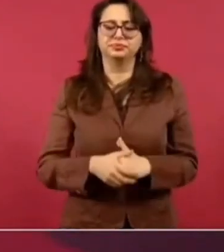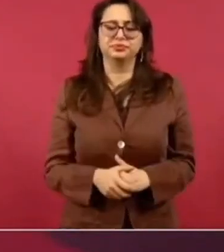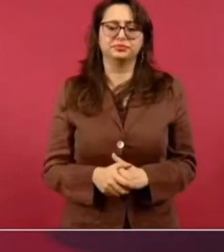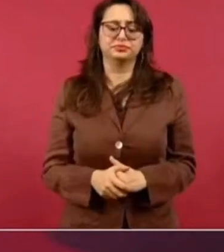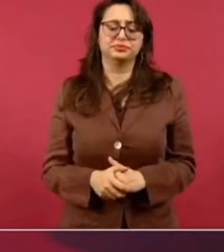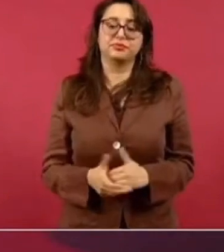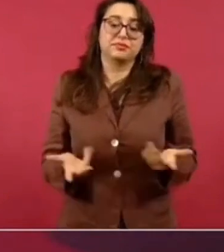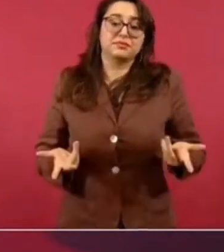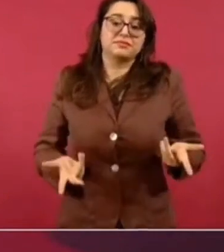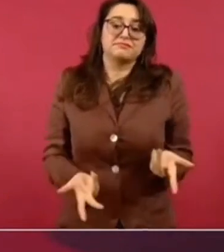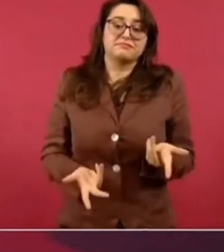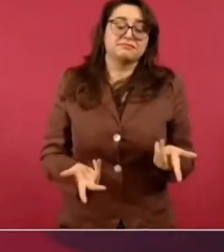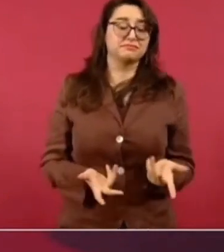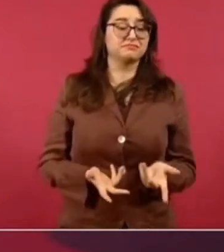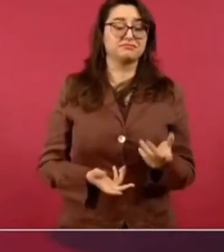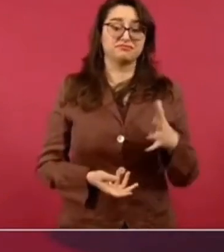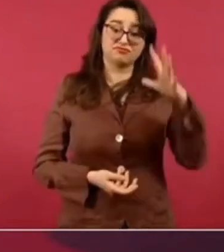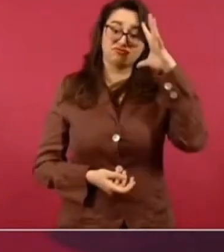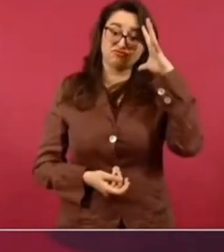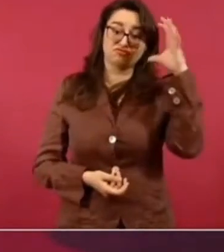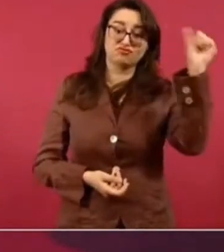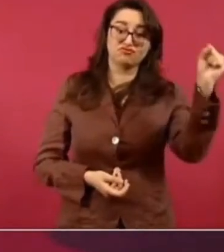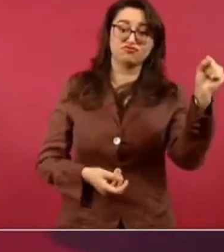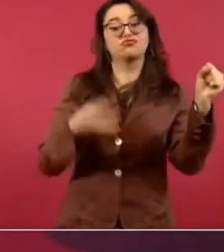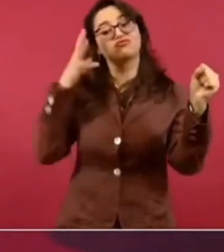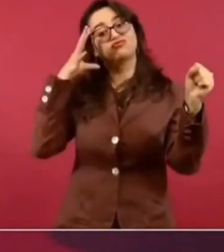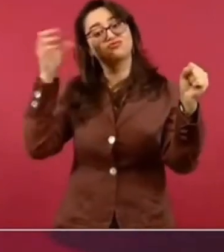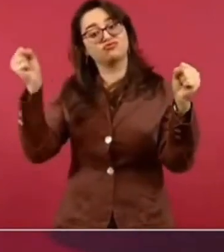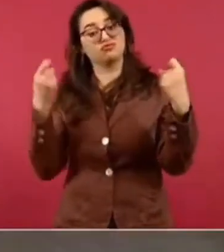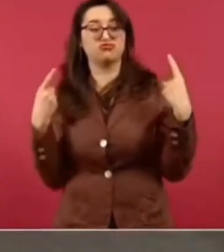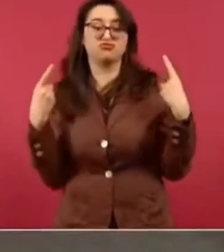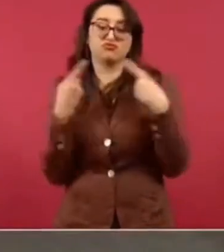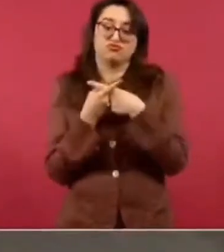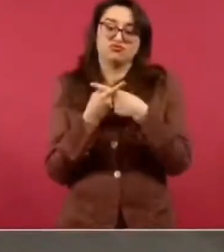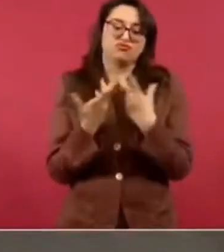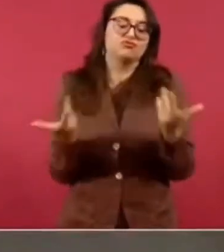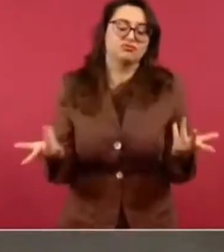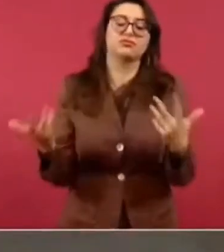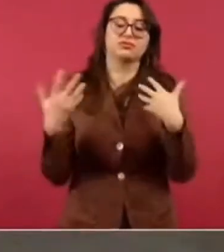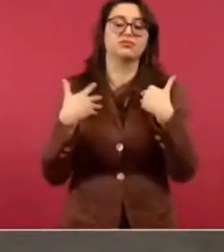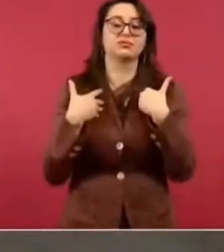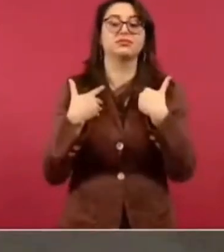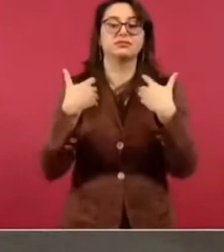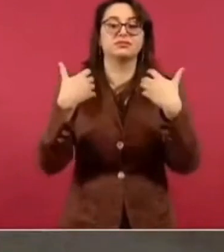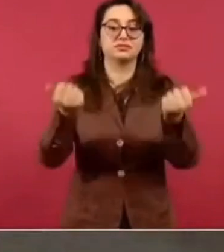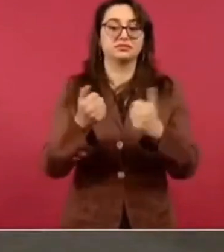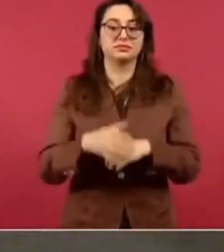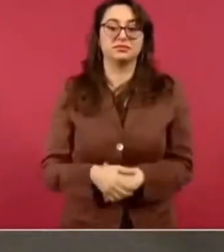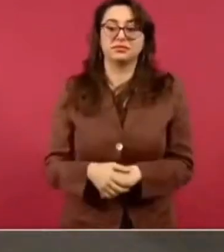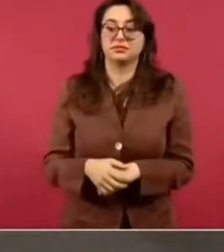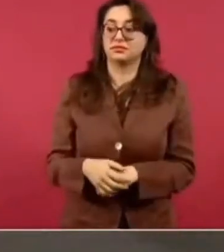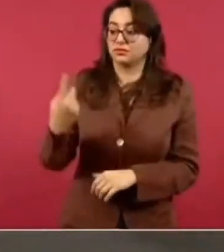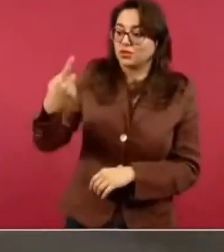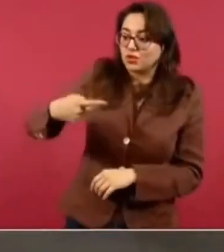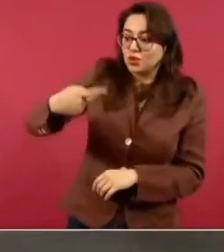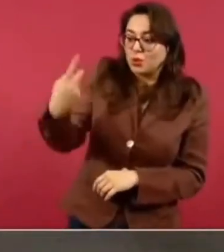no quisieran que las empresas públicas salieran adelante